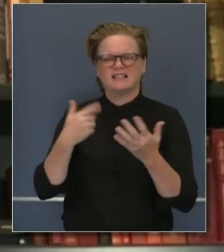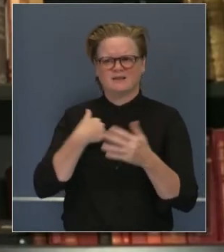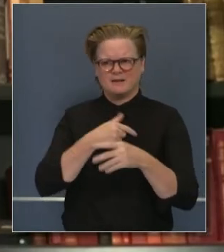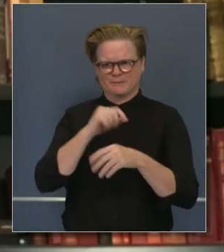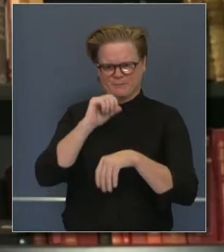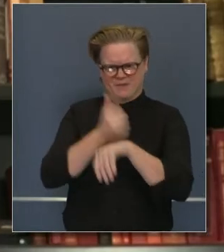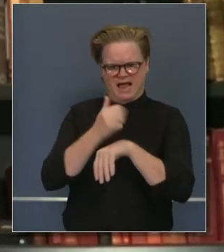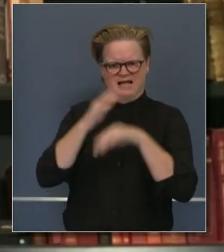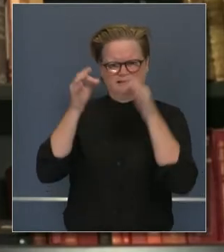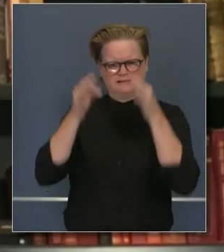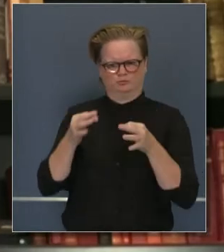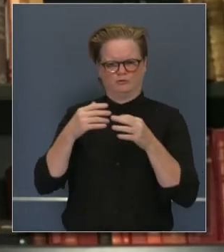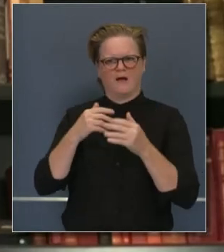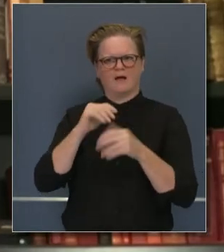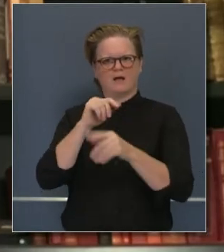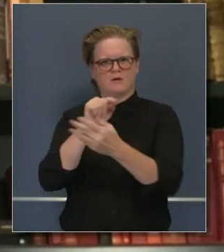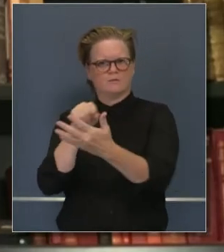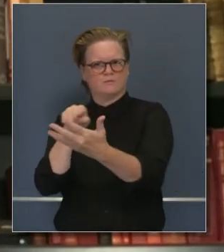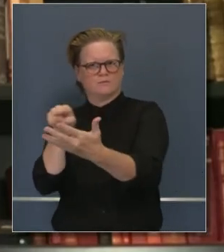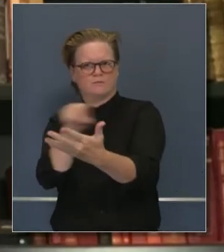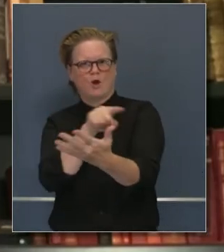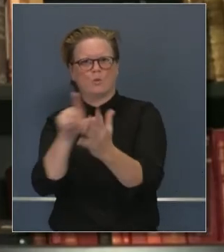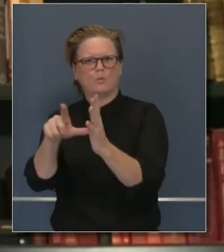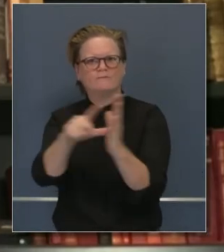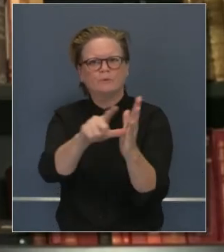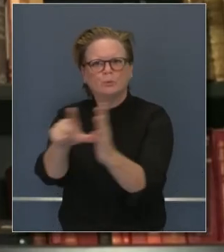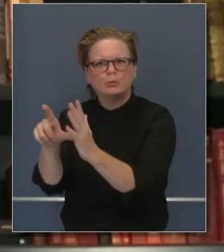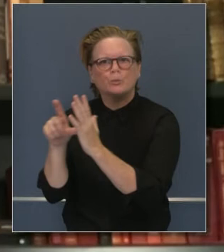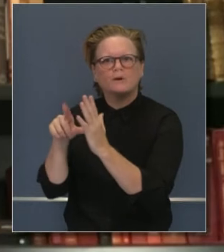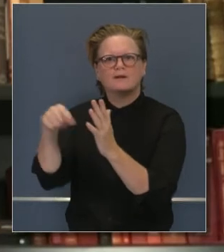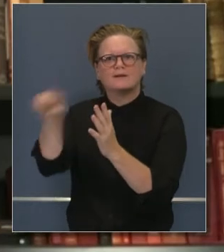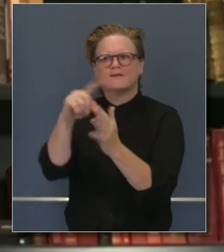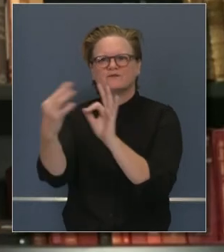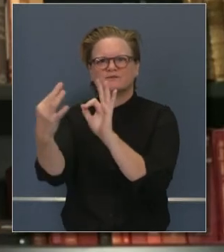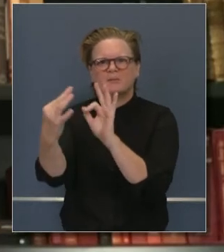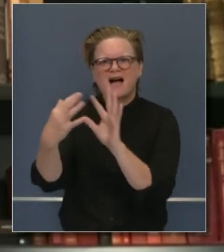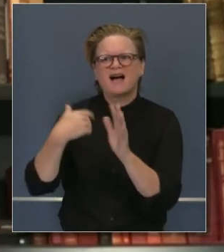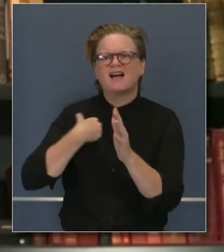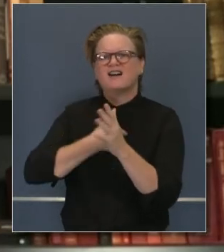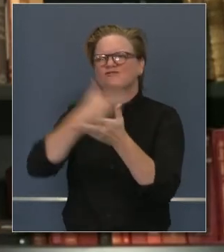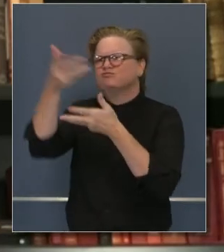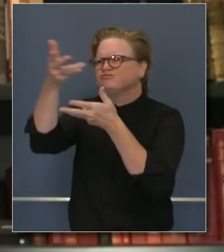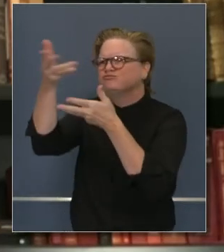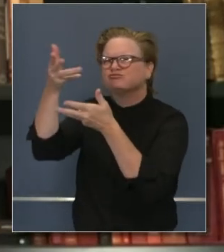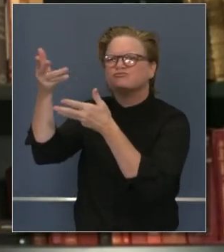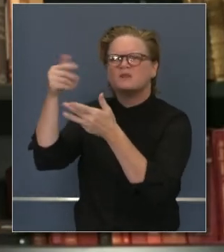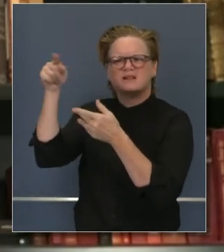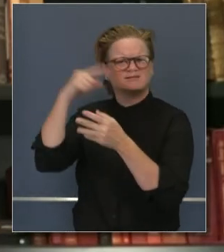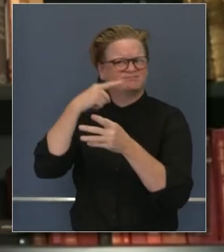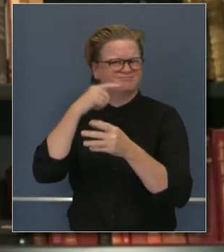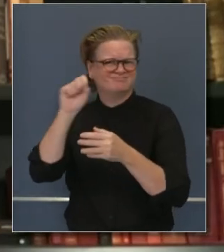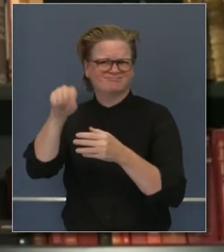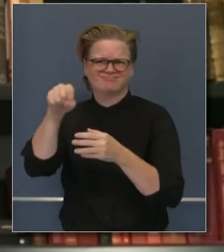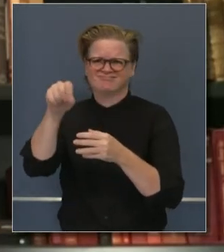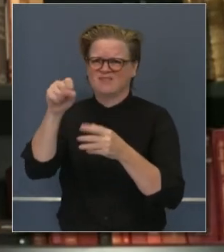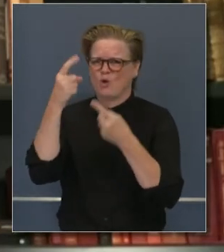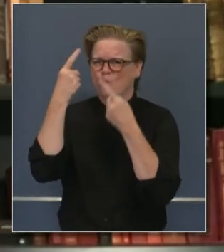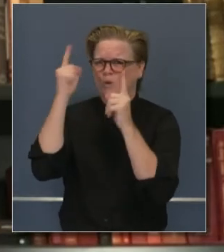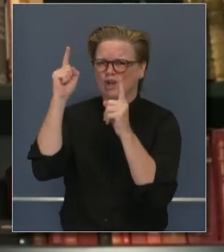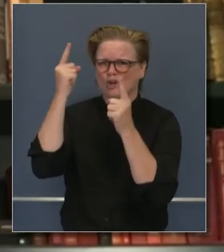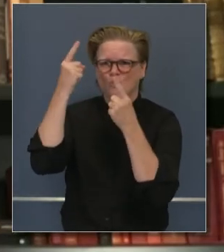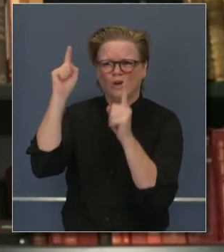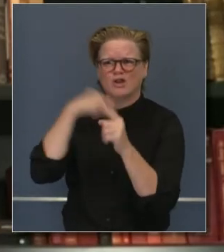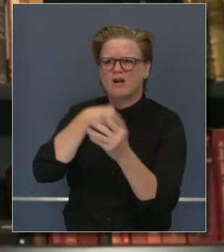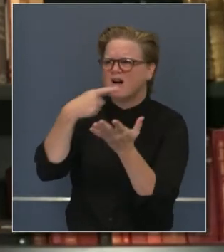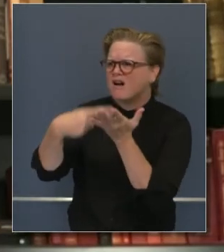basamos no solo en análisis de estos estudios, sino también en base a nuestro compromiso con socios localmente y a lo